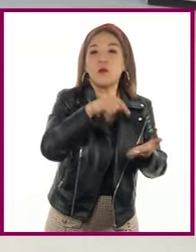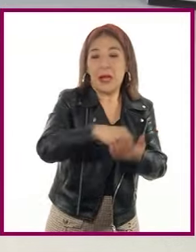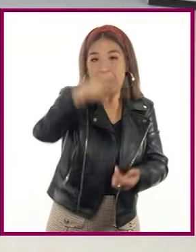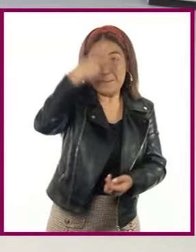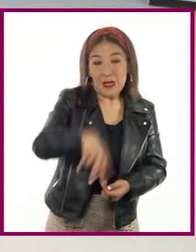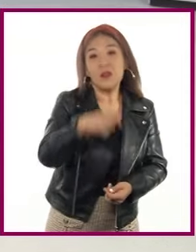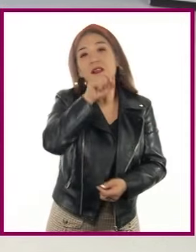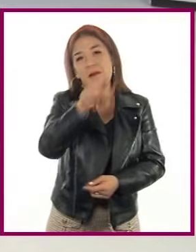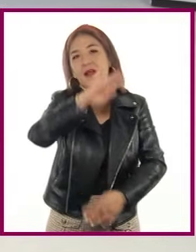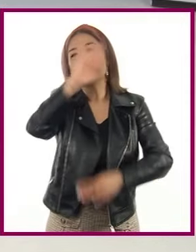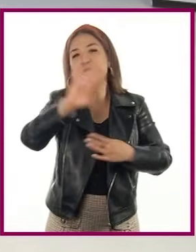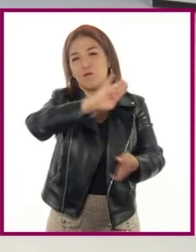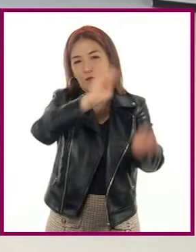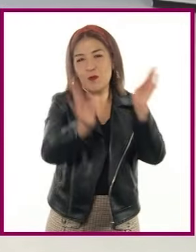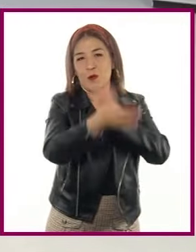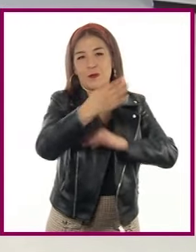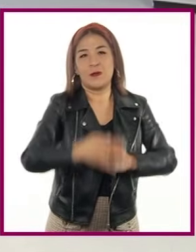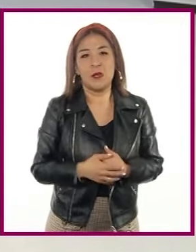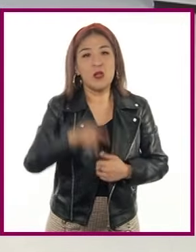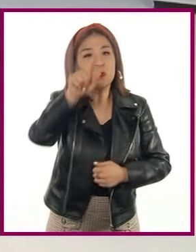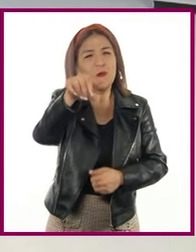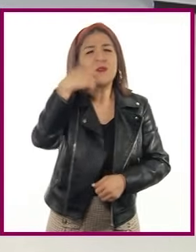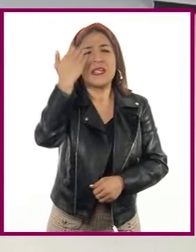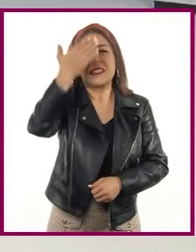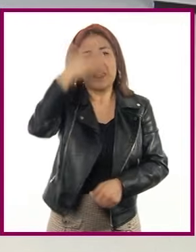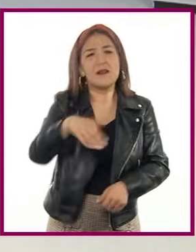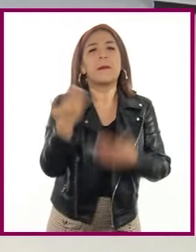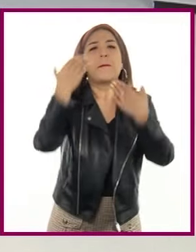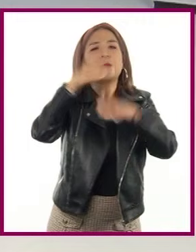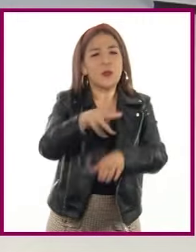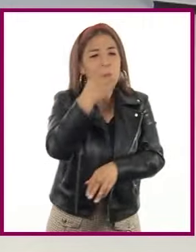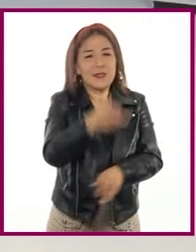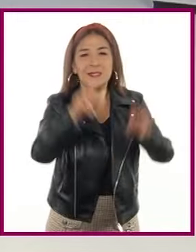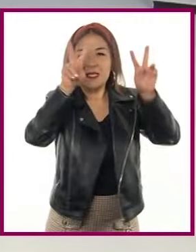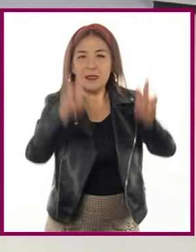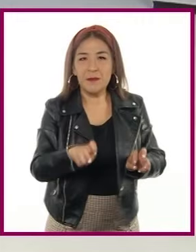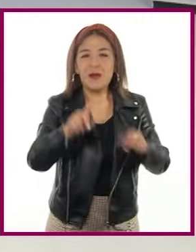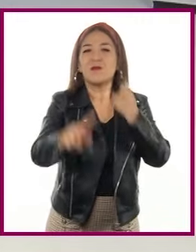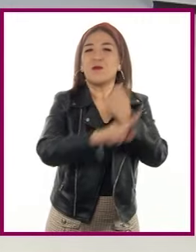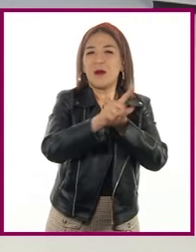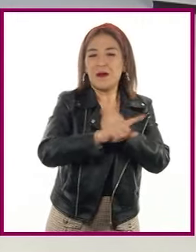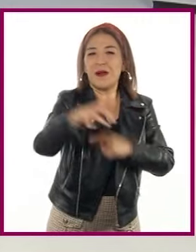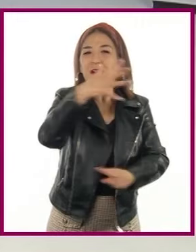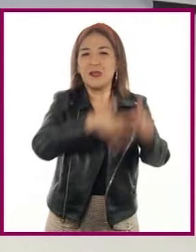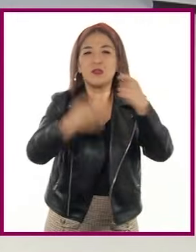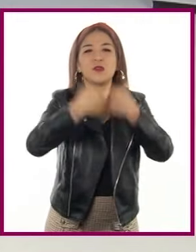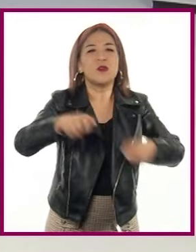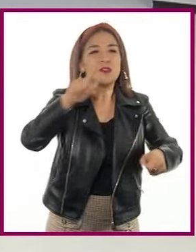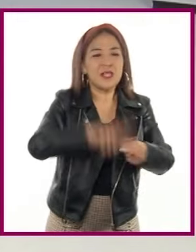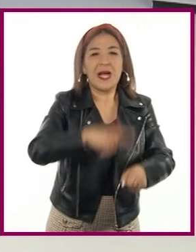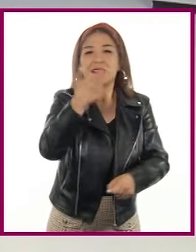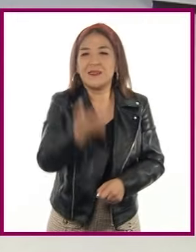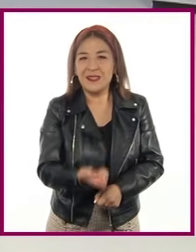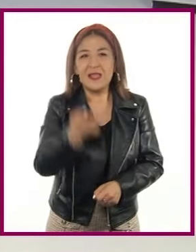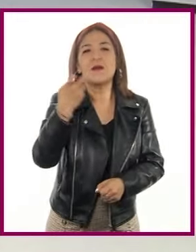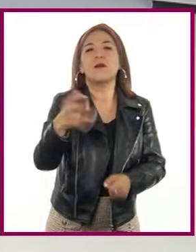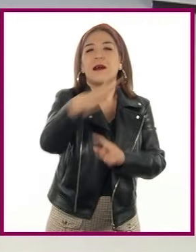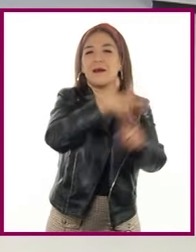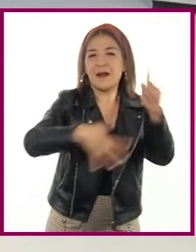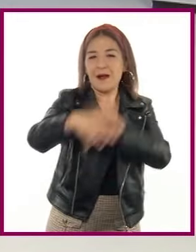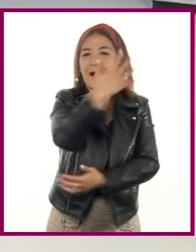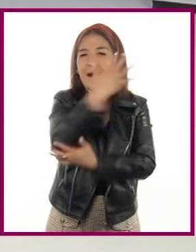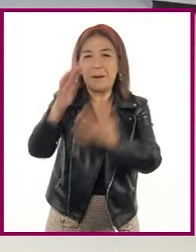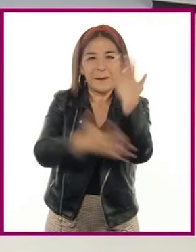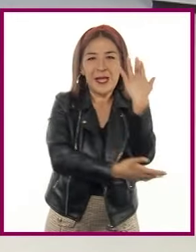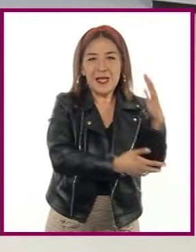Si desean conocer más acerca de las implicaciones ambientales, sociales y económicas de las características de la población, les